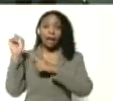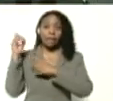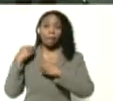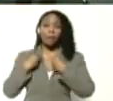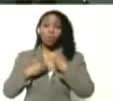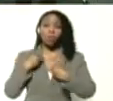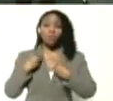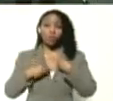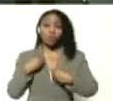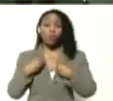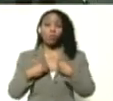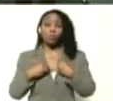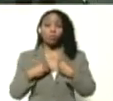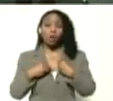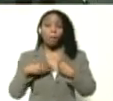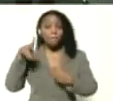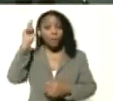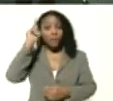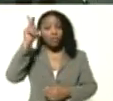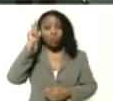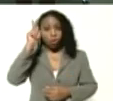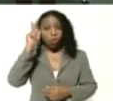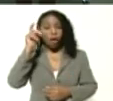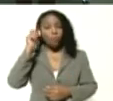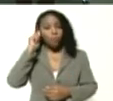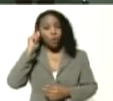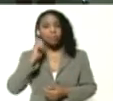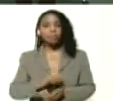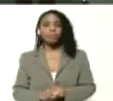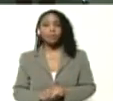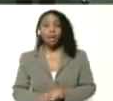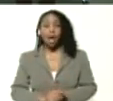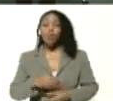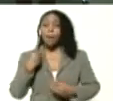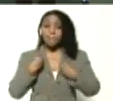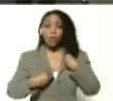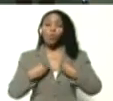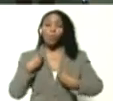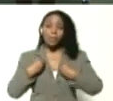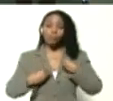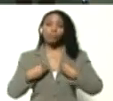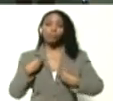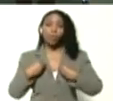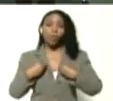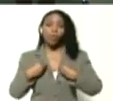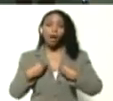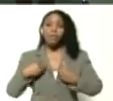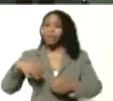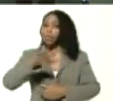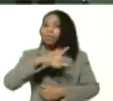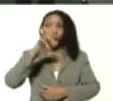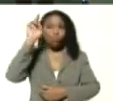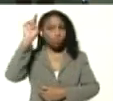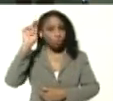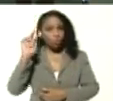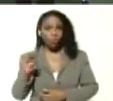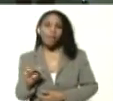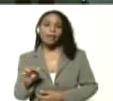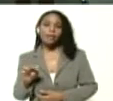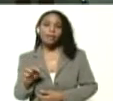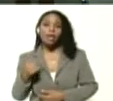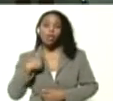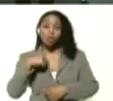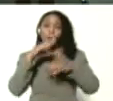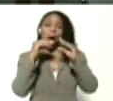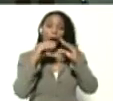marinela profesora marinela es una preocupación de todos los días que hablo con